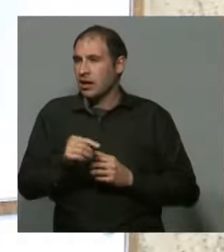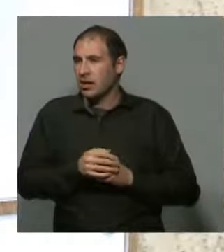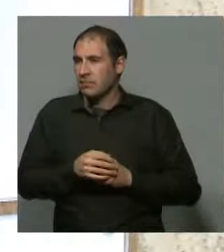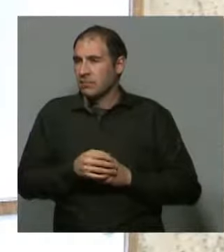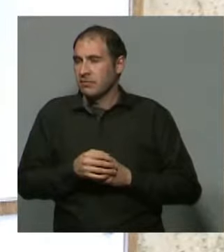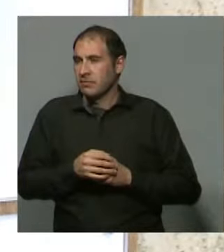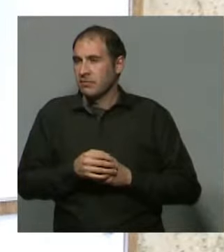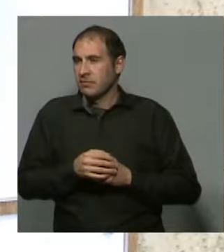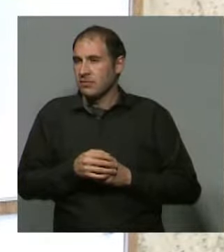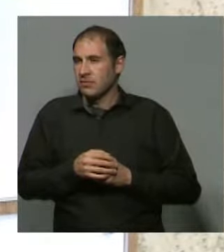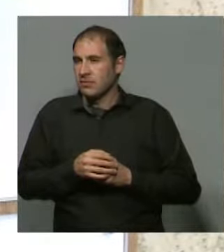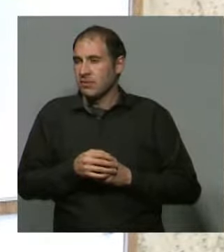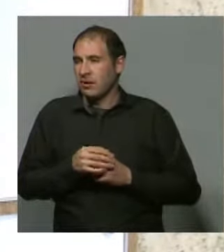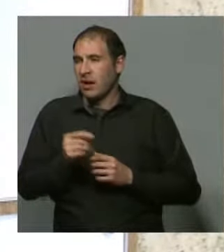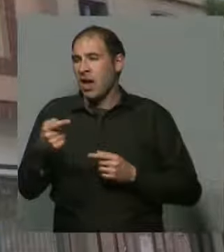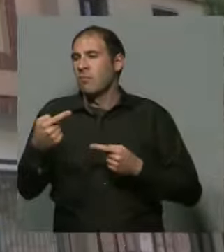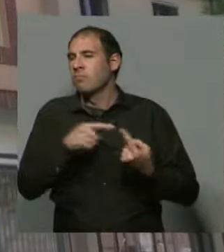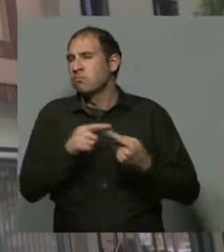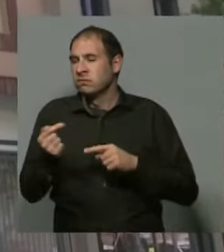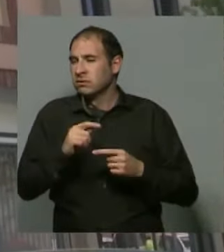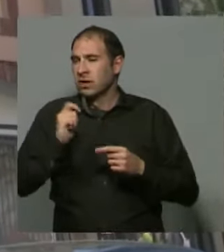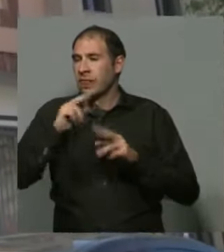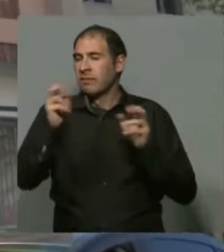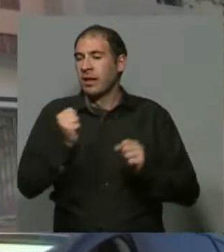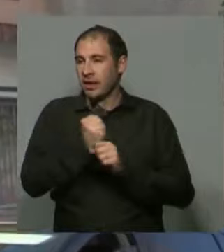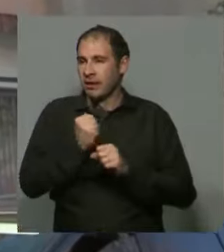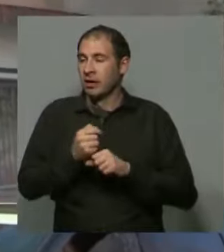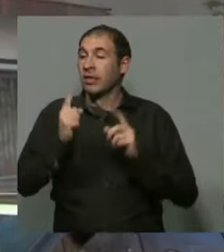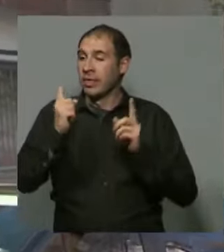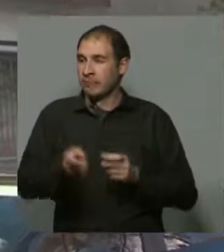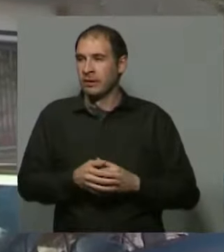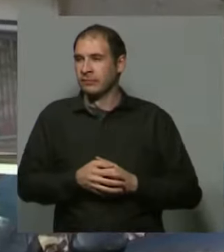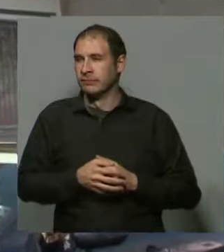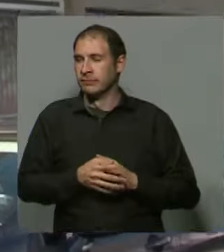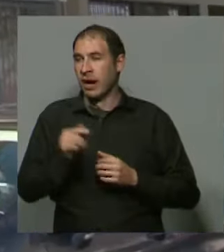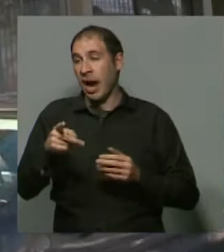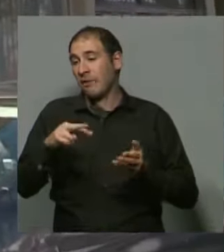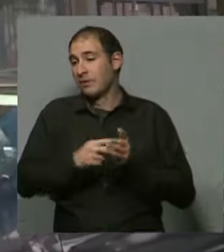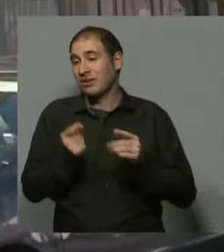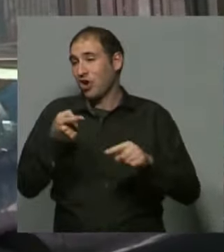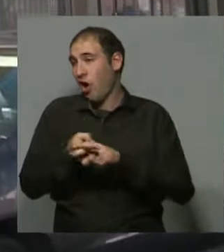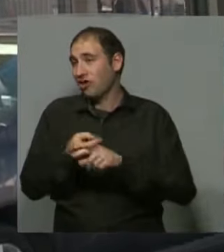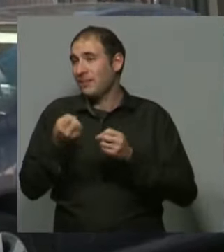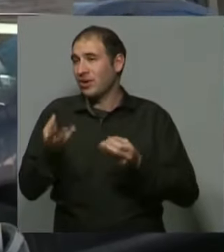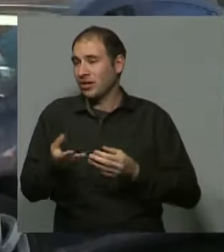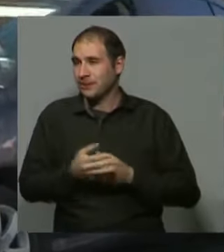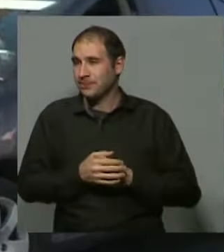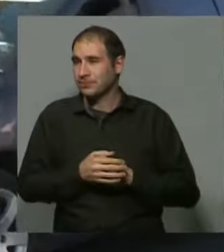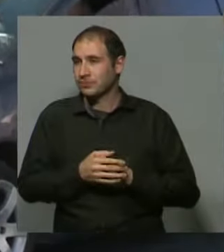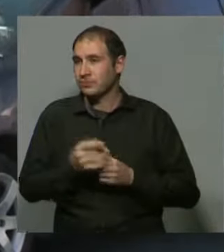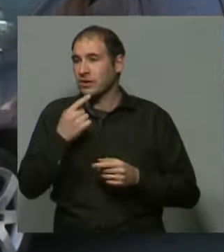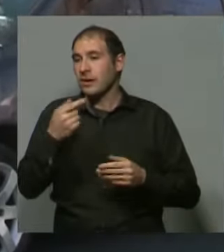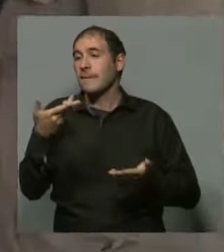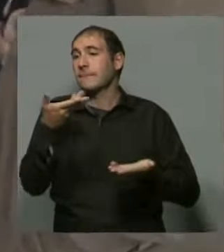litigio laboral, de tipo laboral, también se ve perjudicado porque justamente ante un